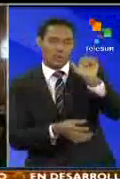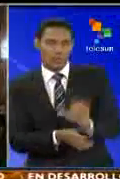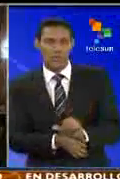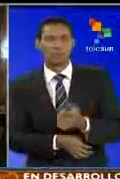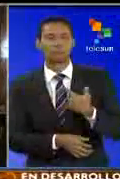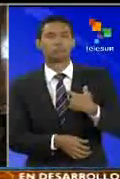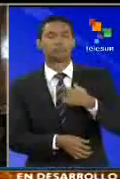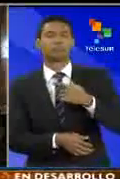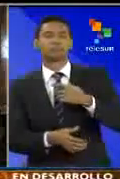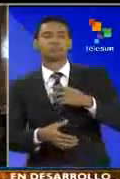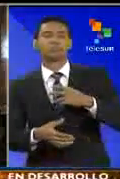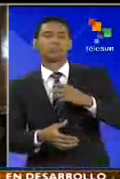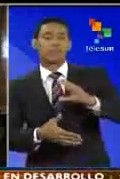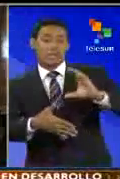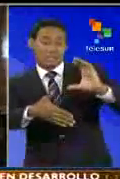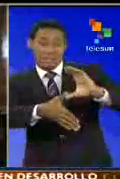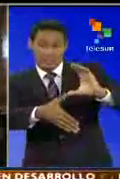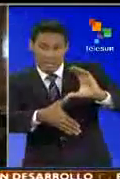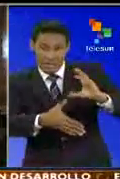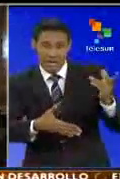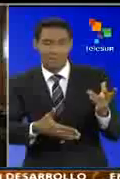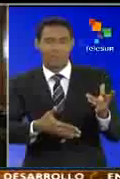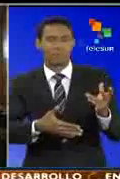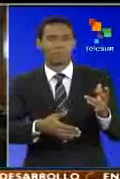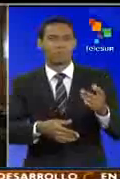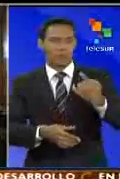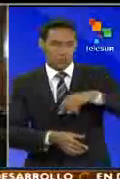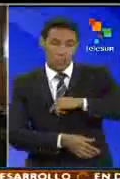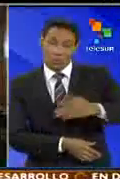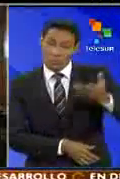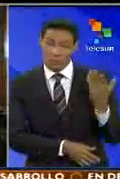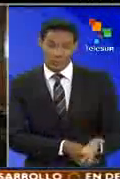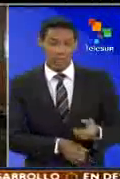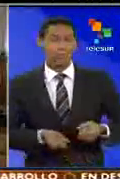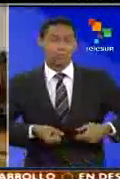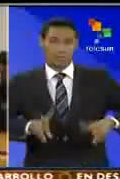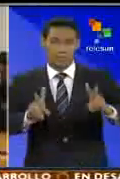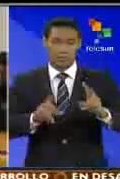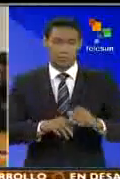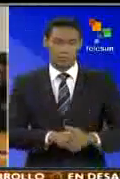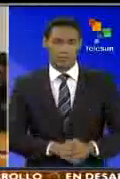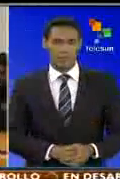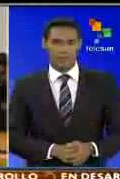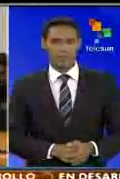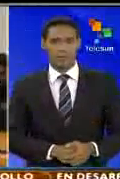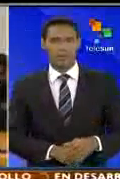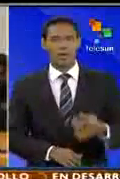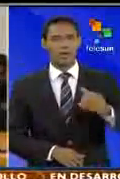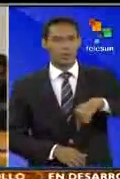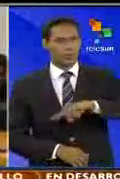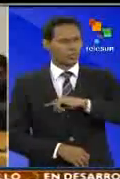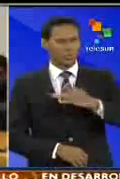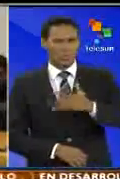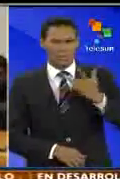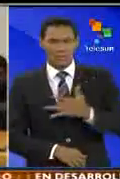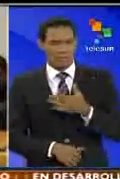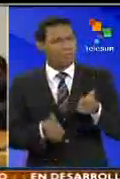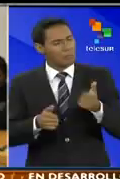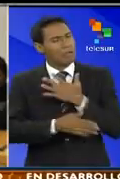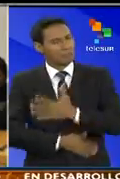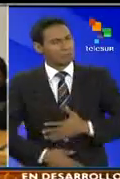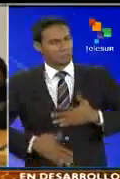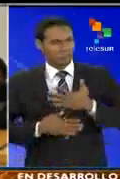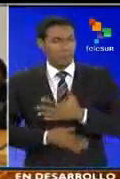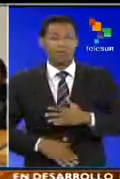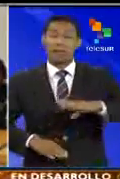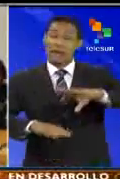y como el MERCOSUR hemos tenido oportunidad de socializar. Nosotras y nosotros nos sentimos absolutamente complacidos